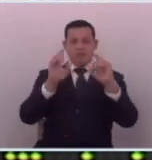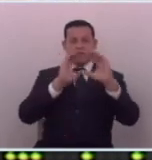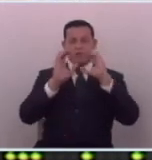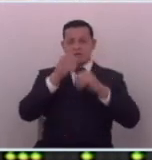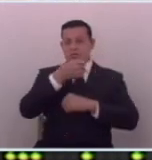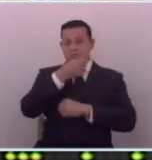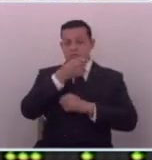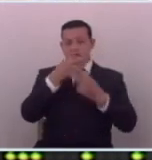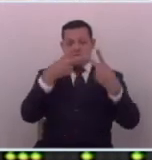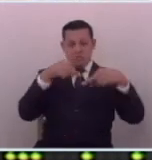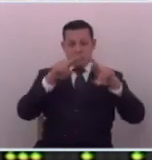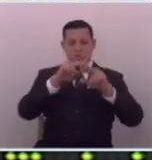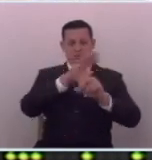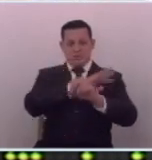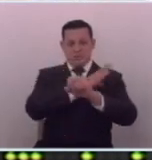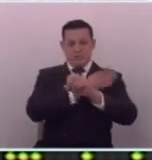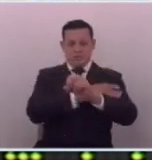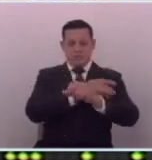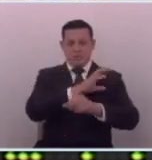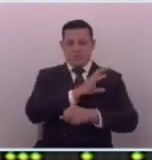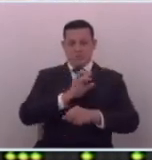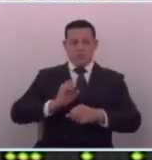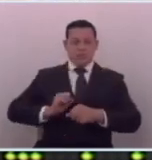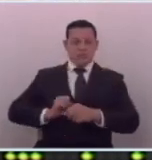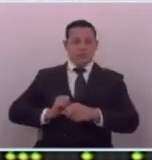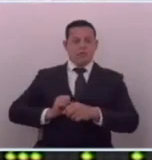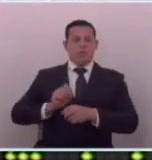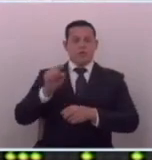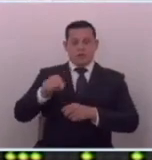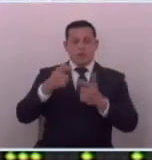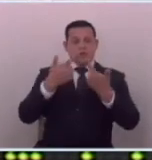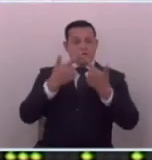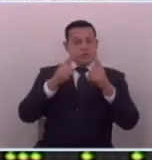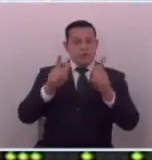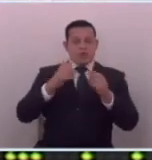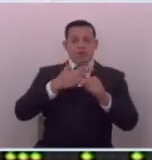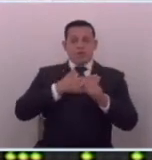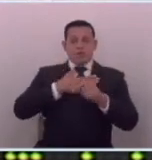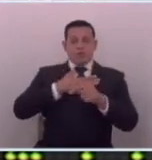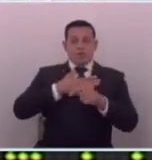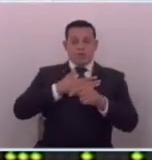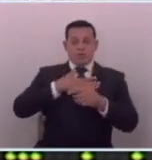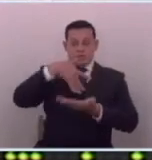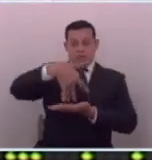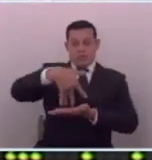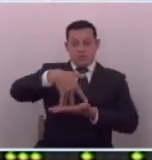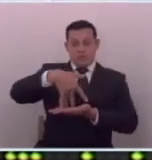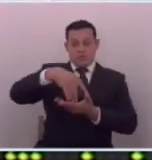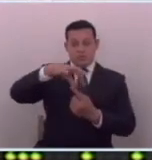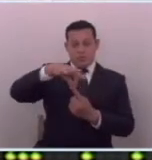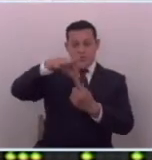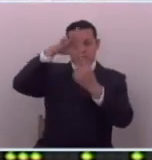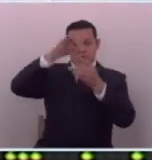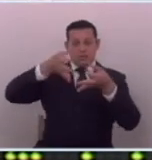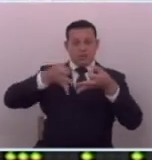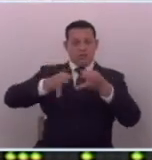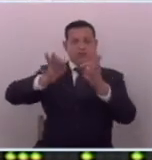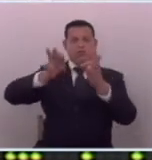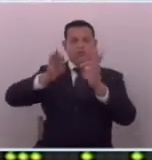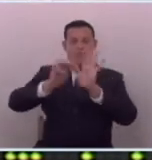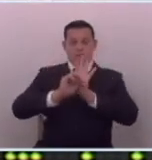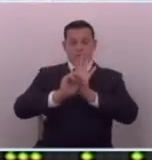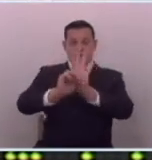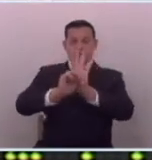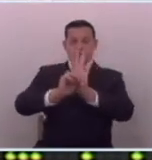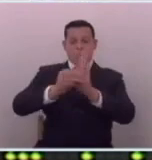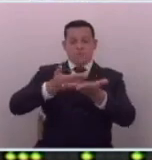un valor fundamental en el salvador y esta libertad que tiene la población salvadoreña de elegir la forma y el medio